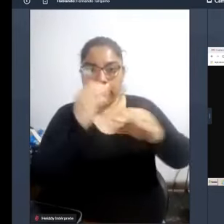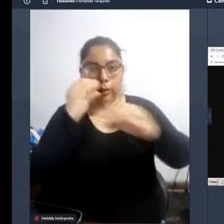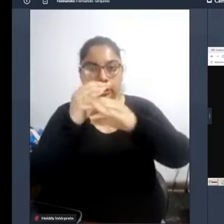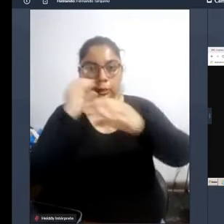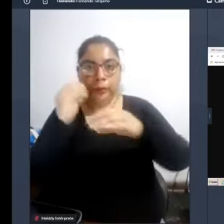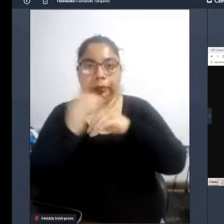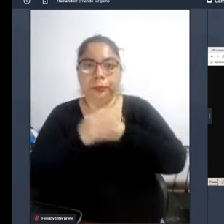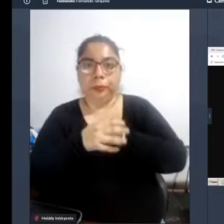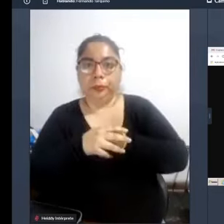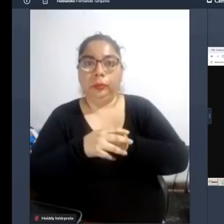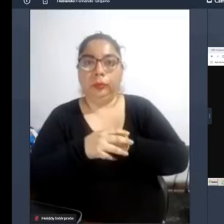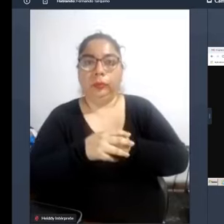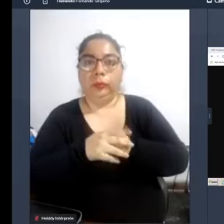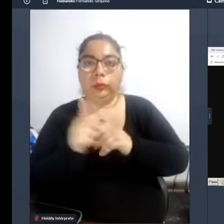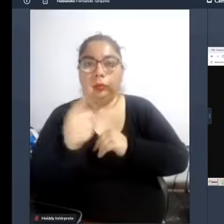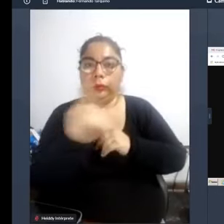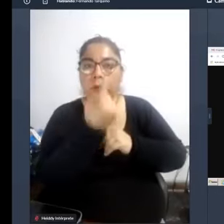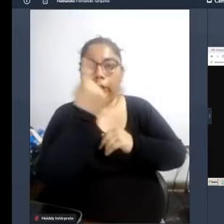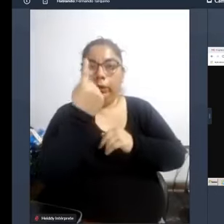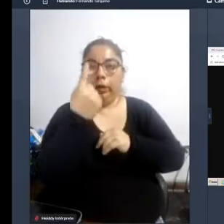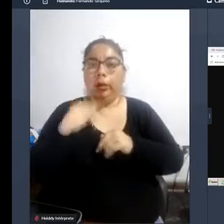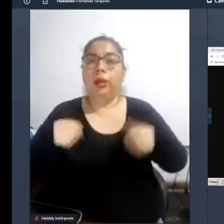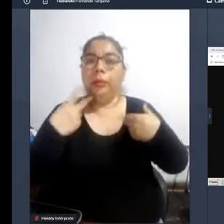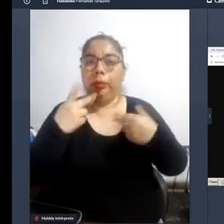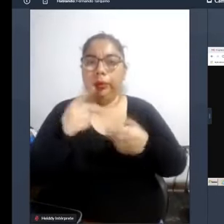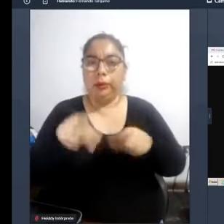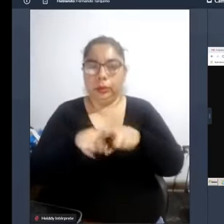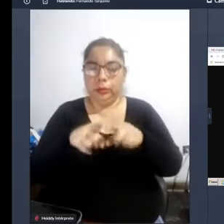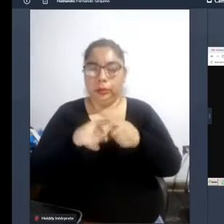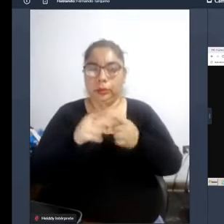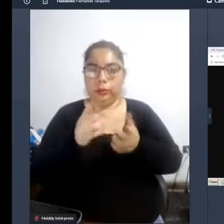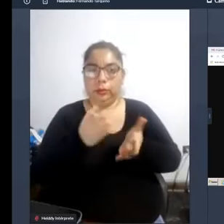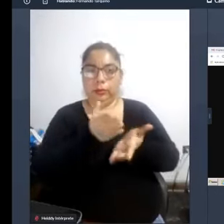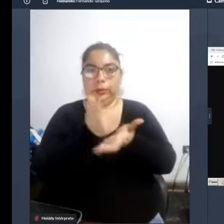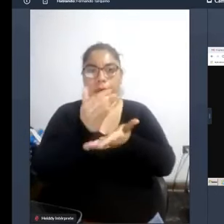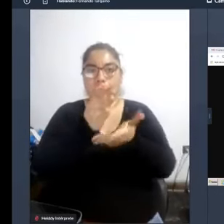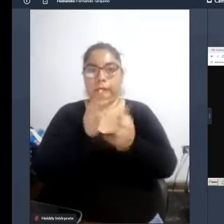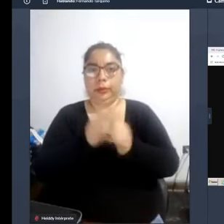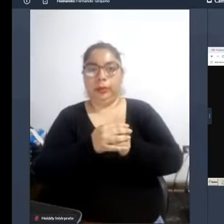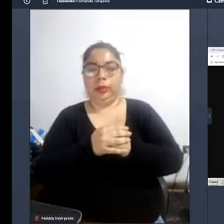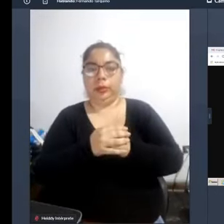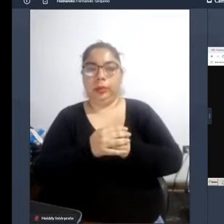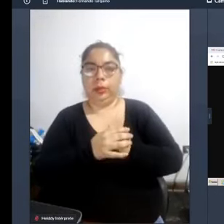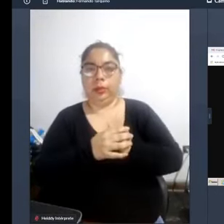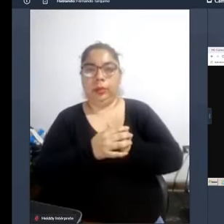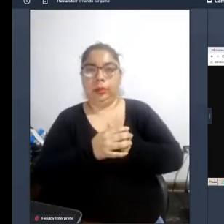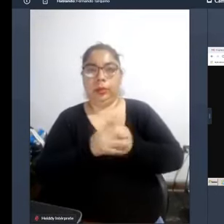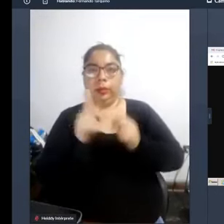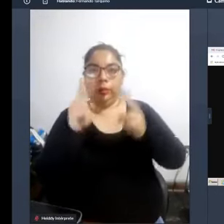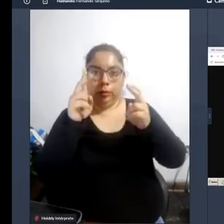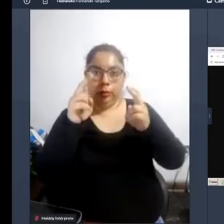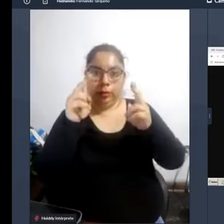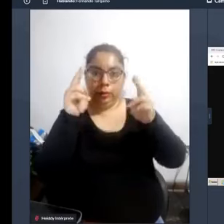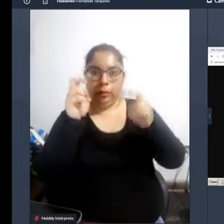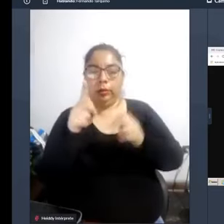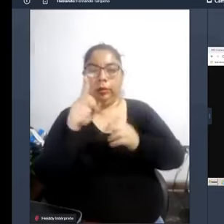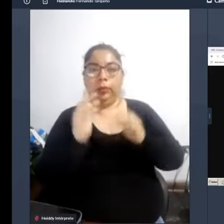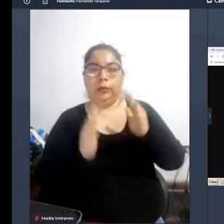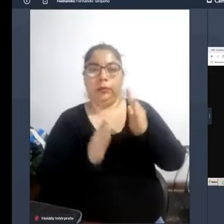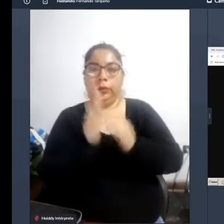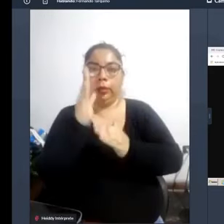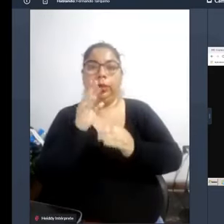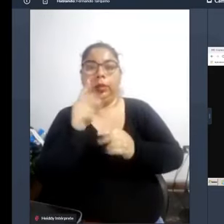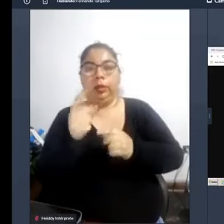es el único que podría ser compatible con con el tema de fomentar la movilidad